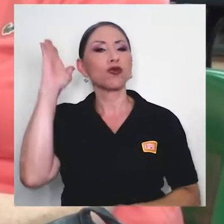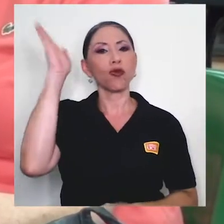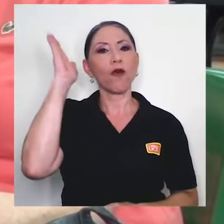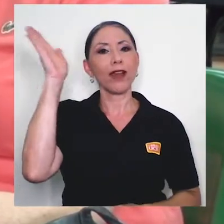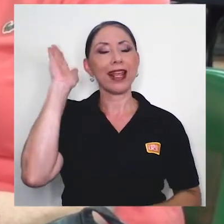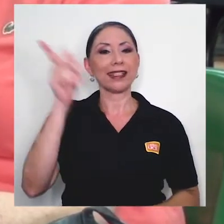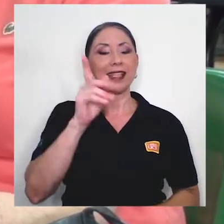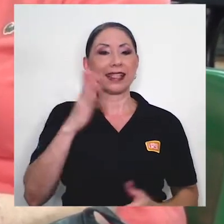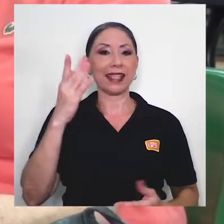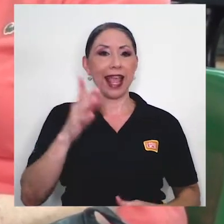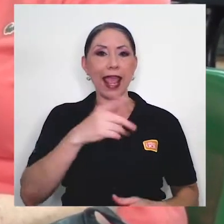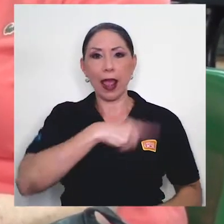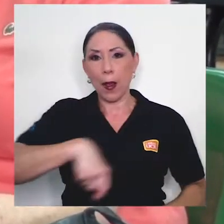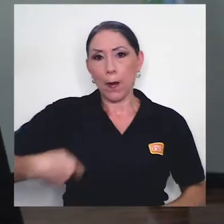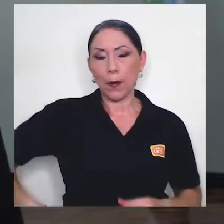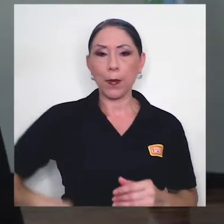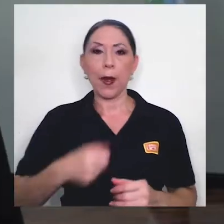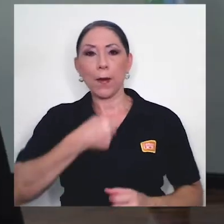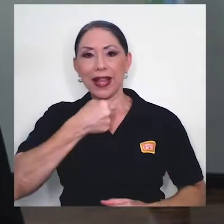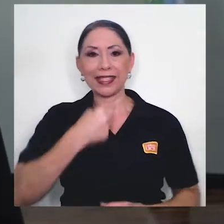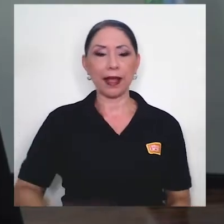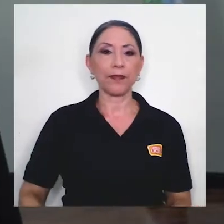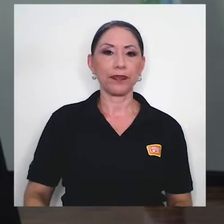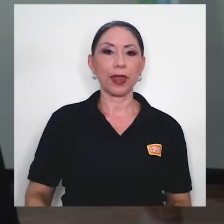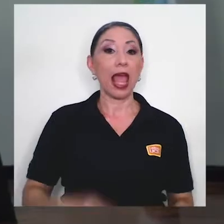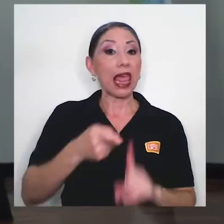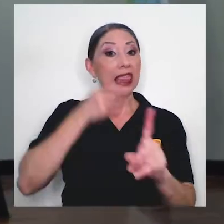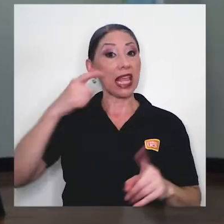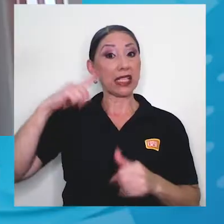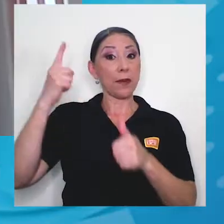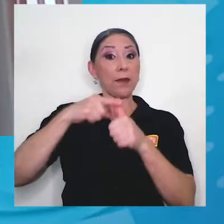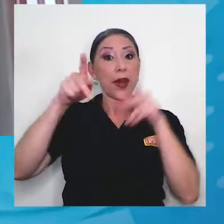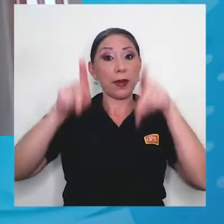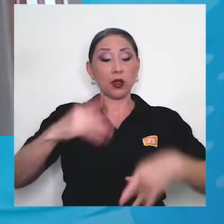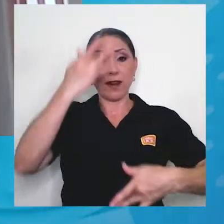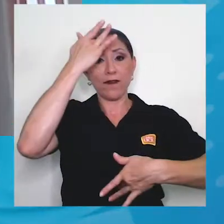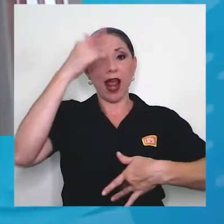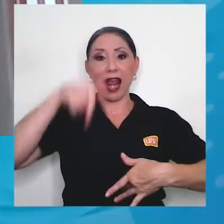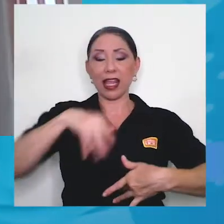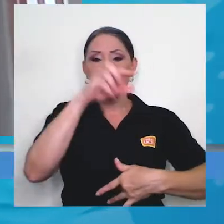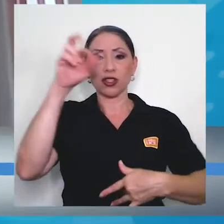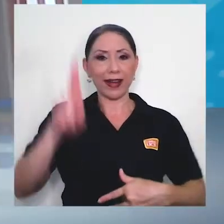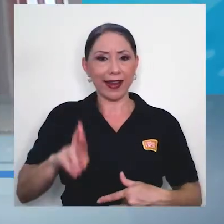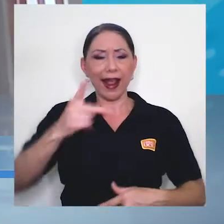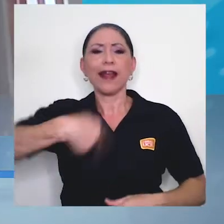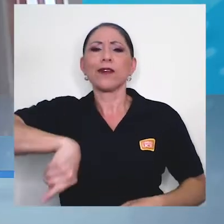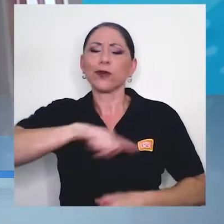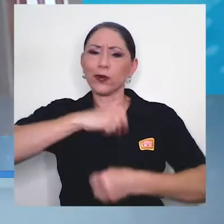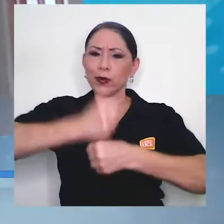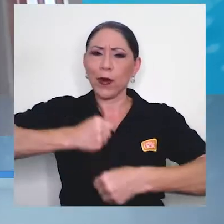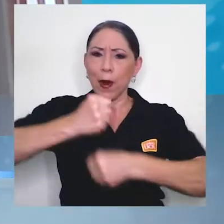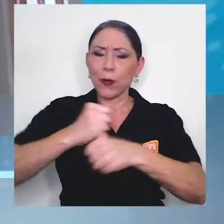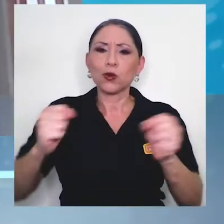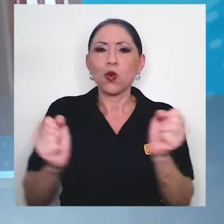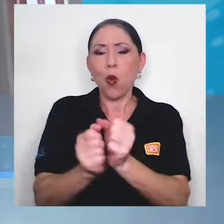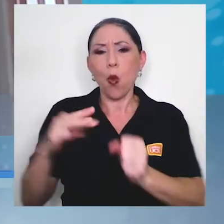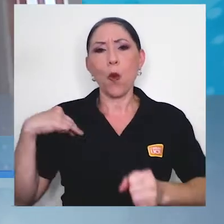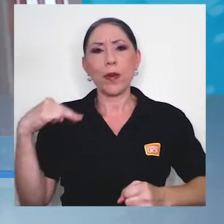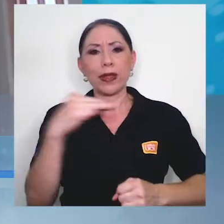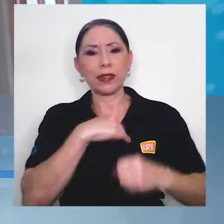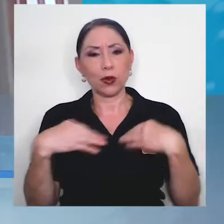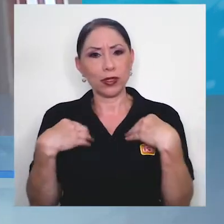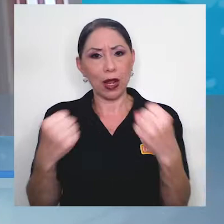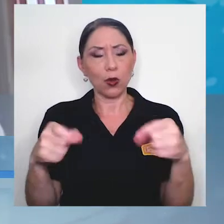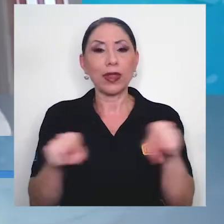de prensa. Desde que se registró el primer caso en Costa Rica, hemos tenido la oportunidad de trabajar con la gente del